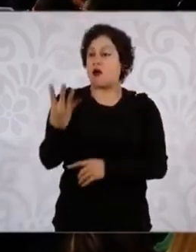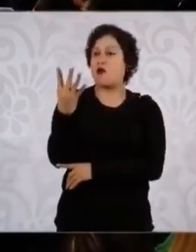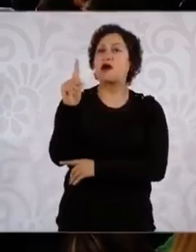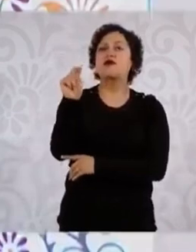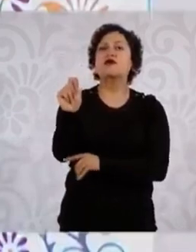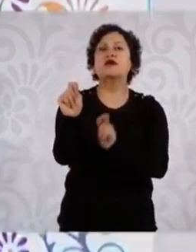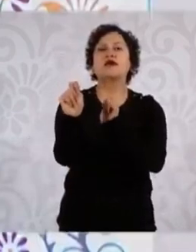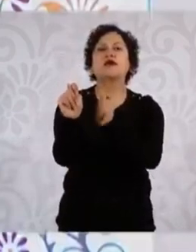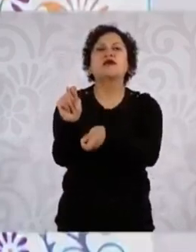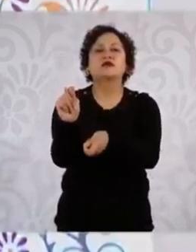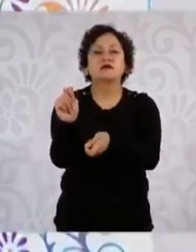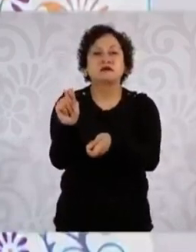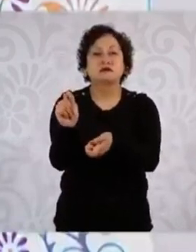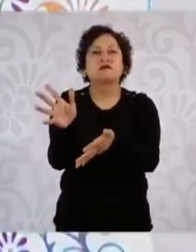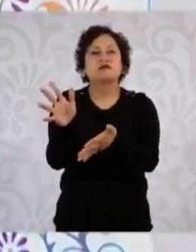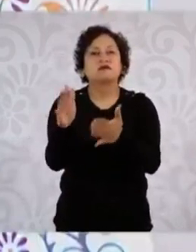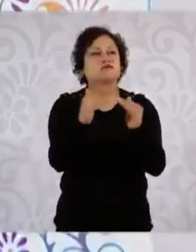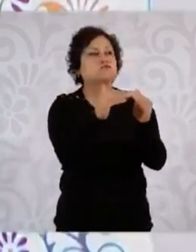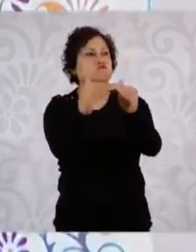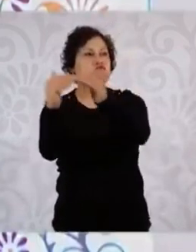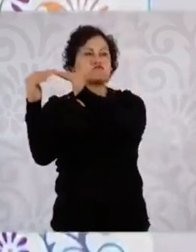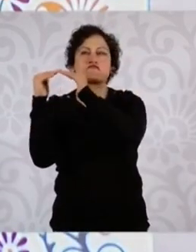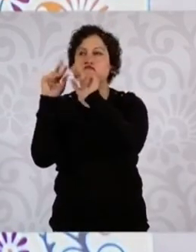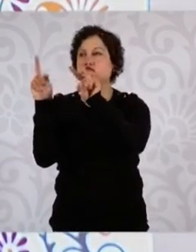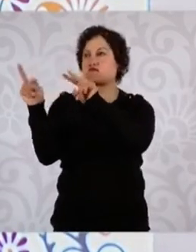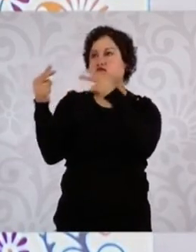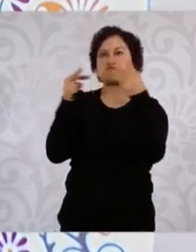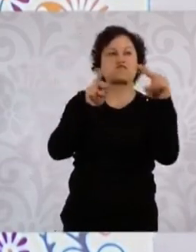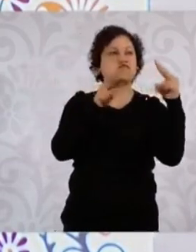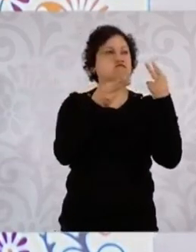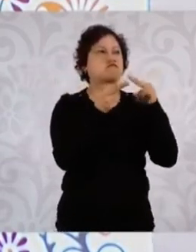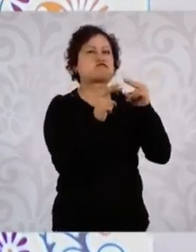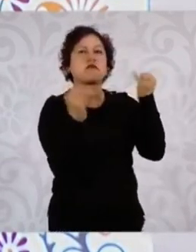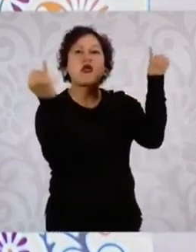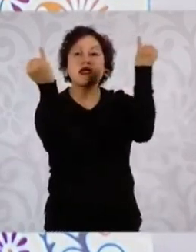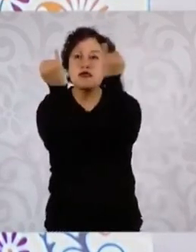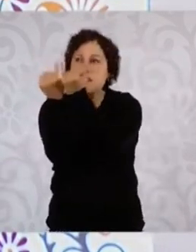todos a los ojos como iguales.